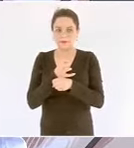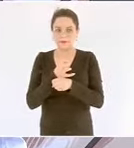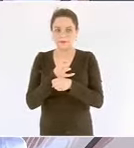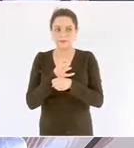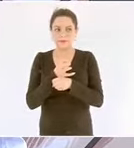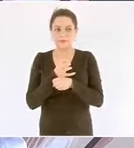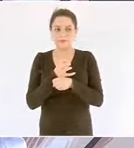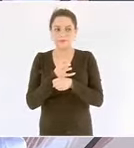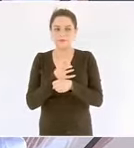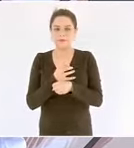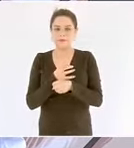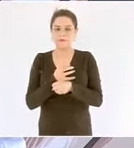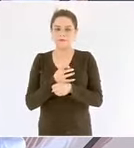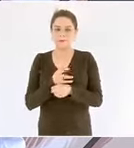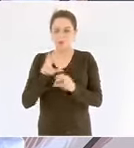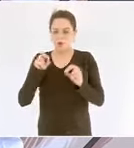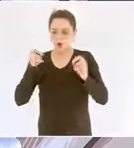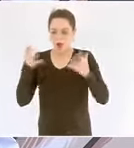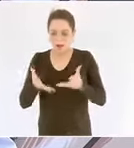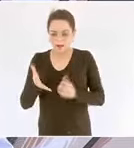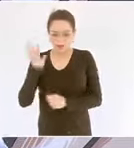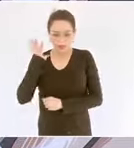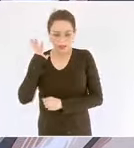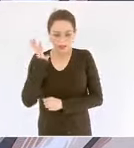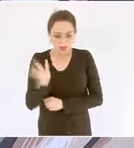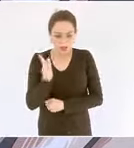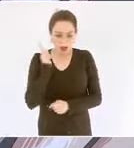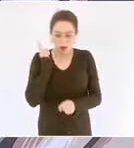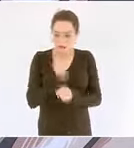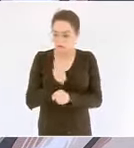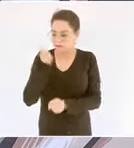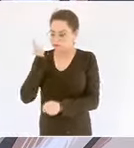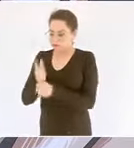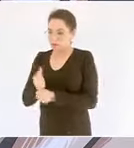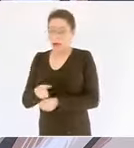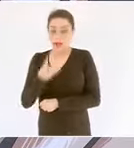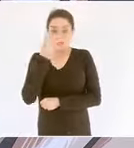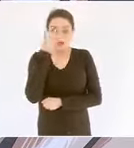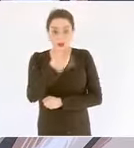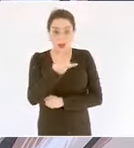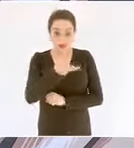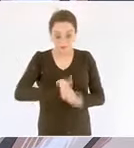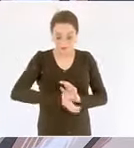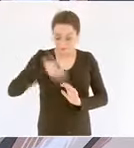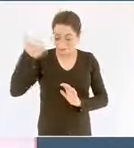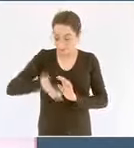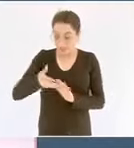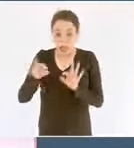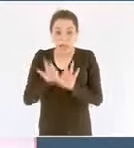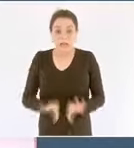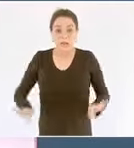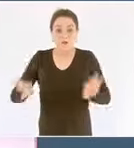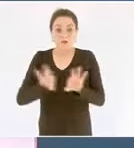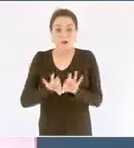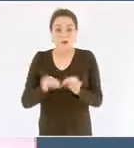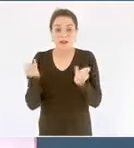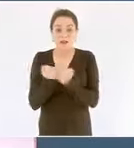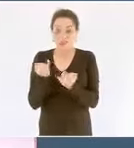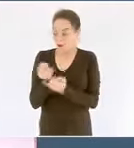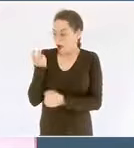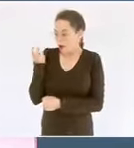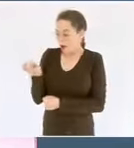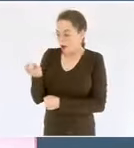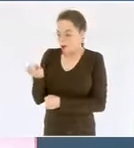tres importantes yacimientos como este que se llamará